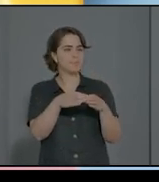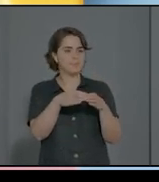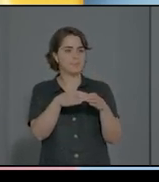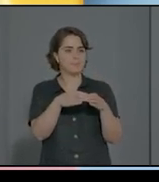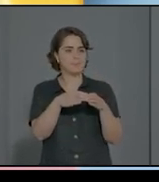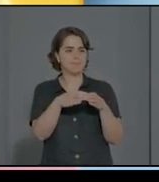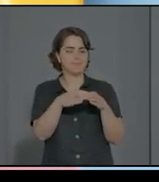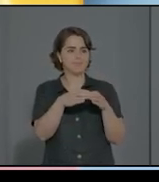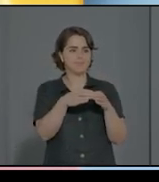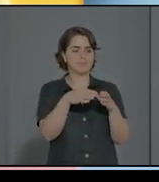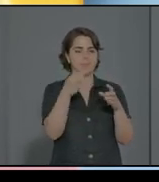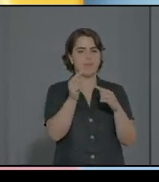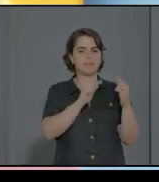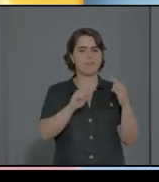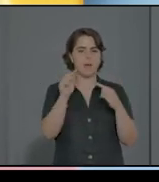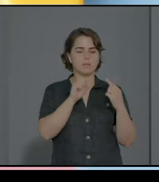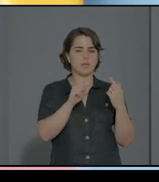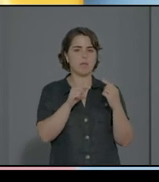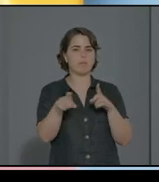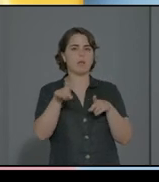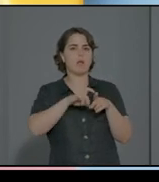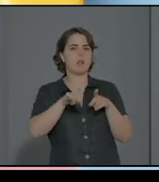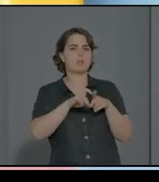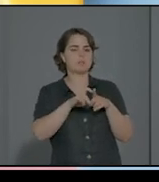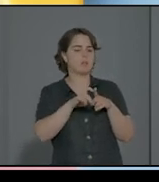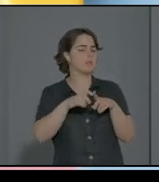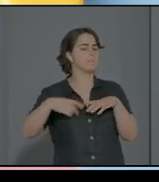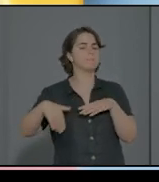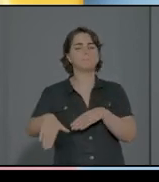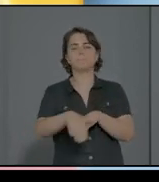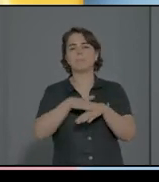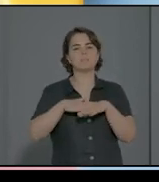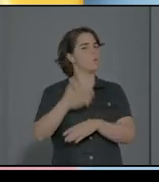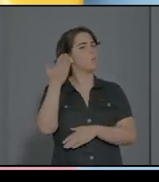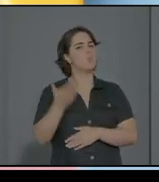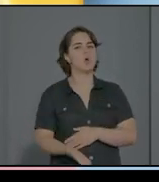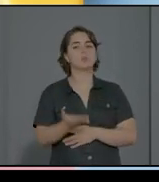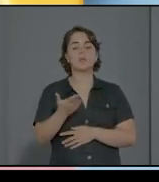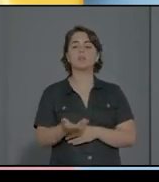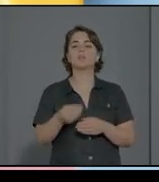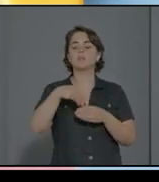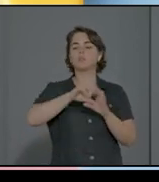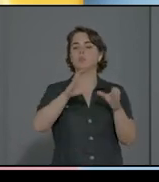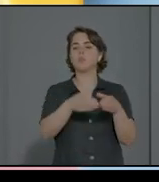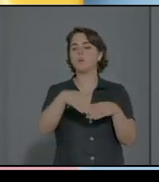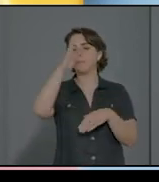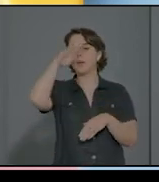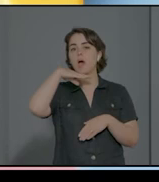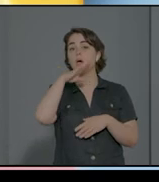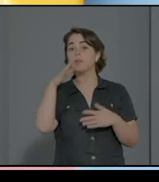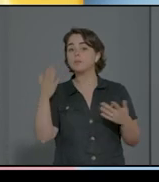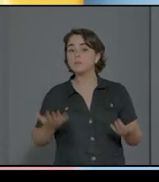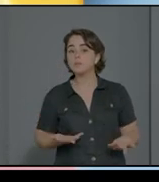aspecto fundamental del grupo de padres es el hecho de que no se sientan